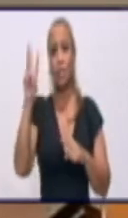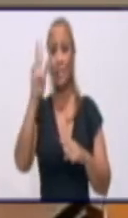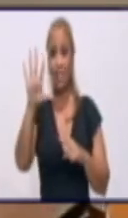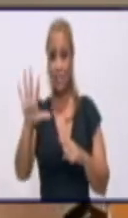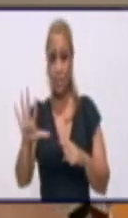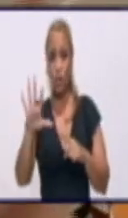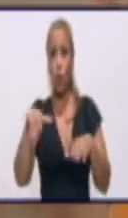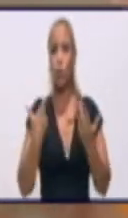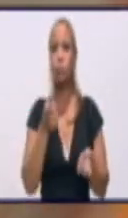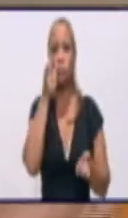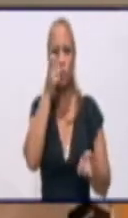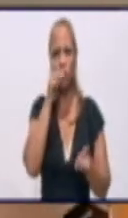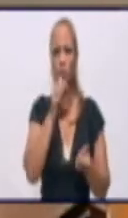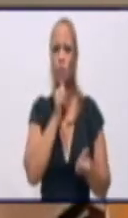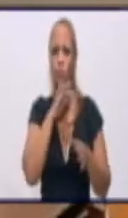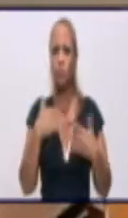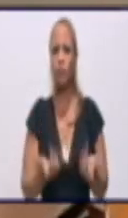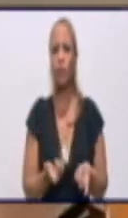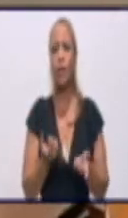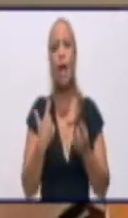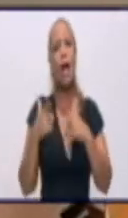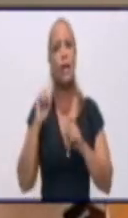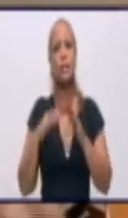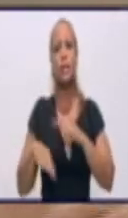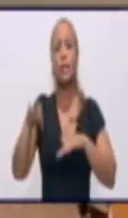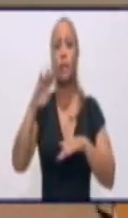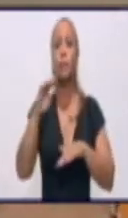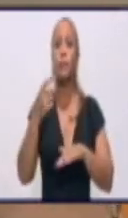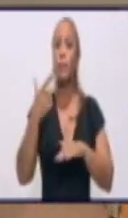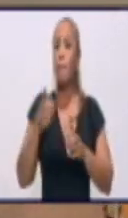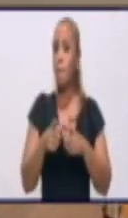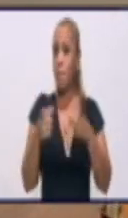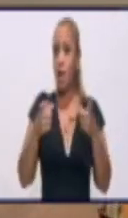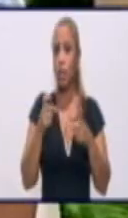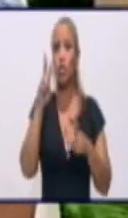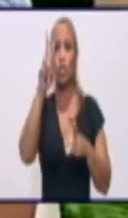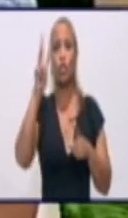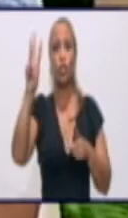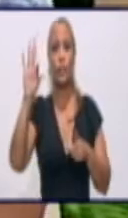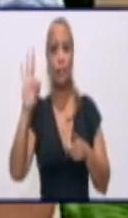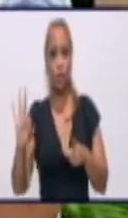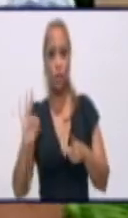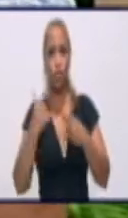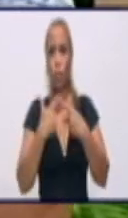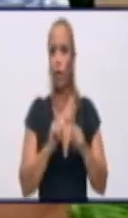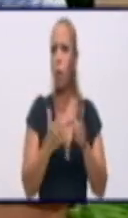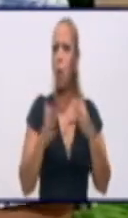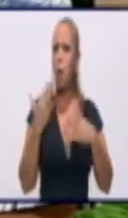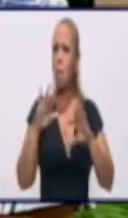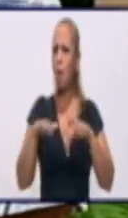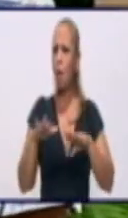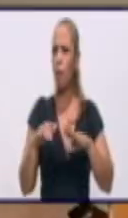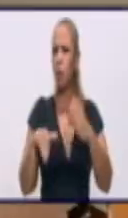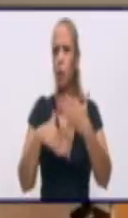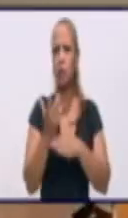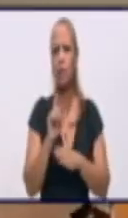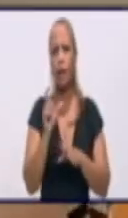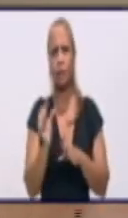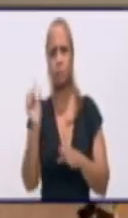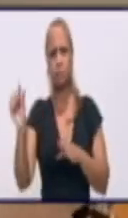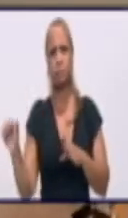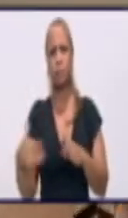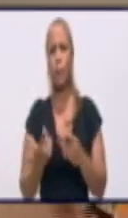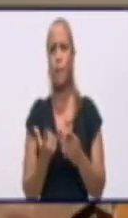Ayer fue la cifra mayor con 238, pero hace aproximadamente unos 10 días para acá, la cifra de pacientes